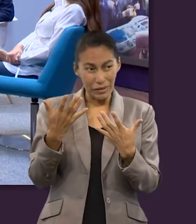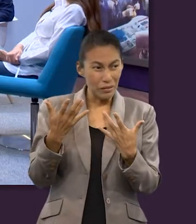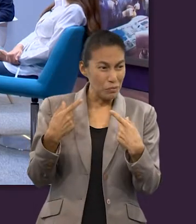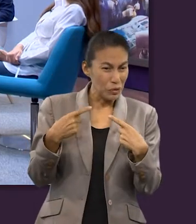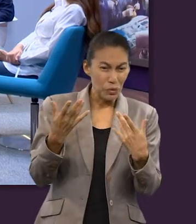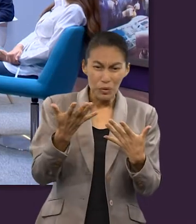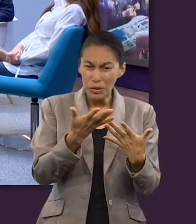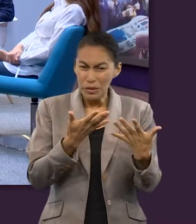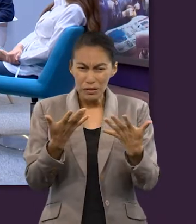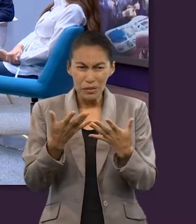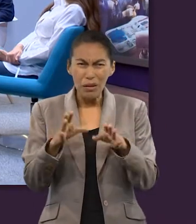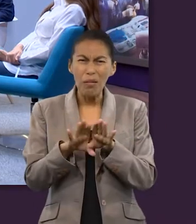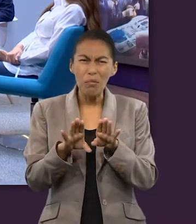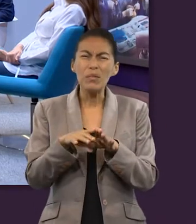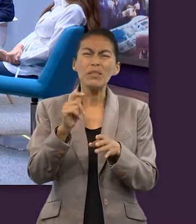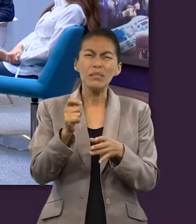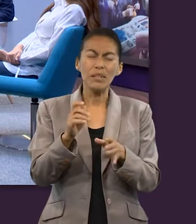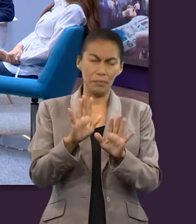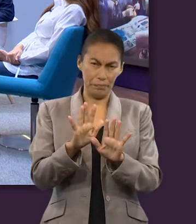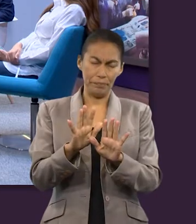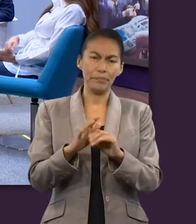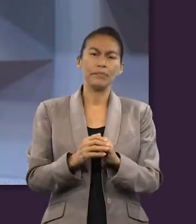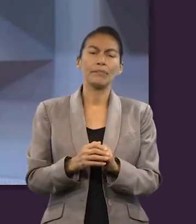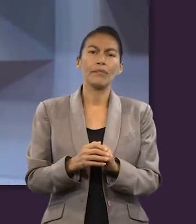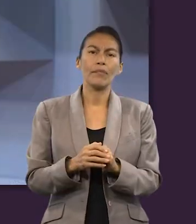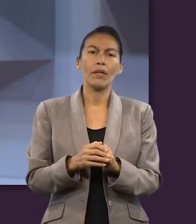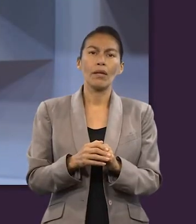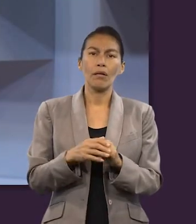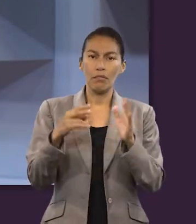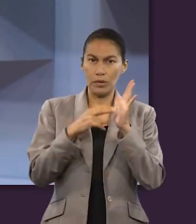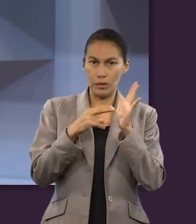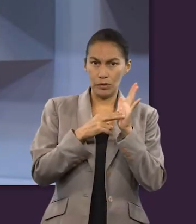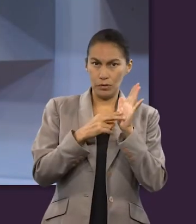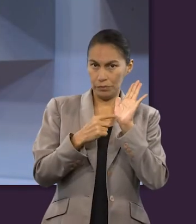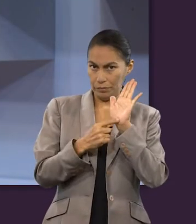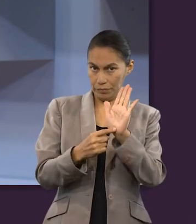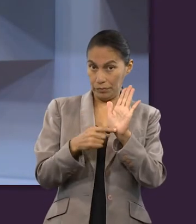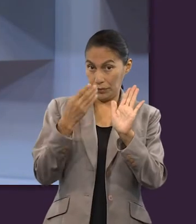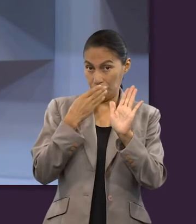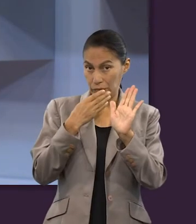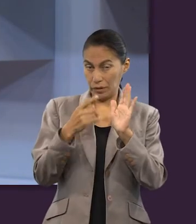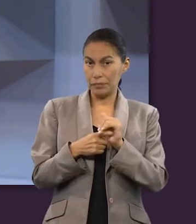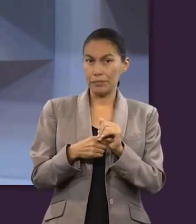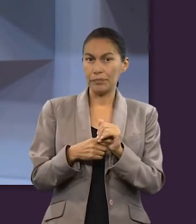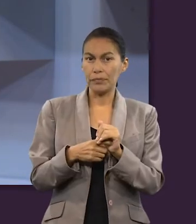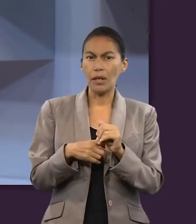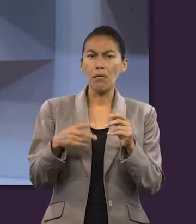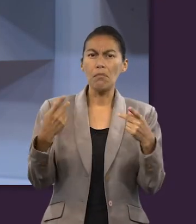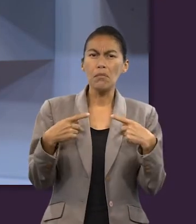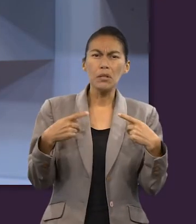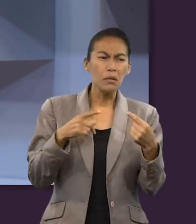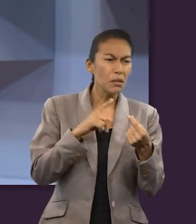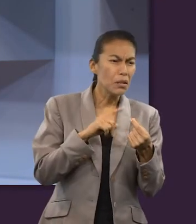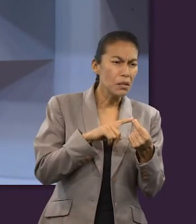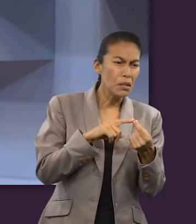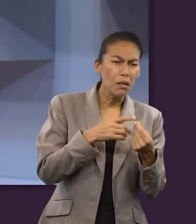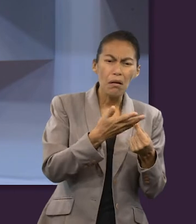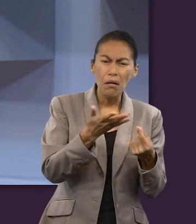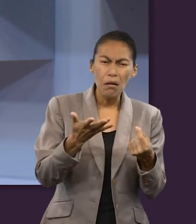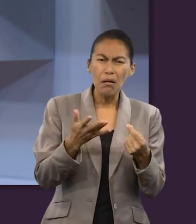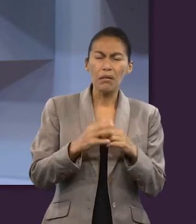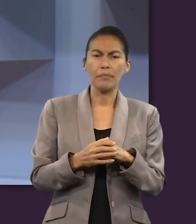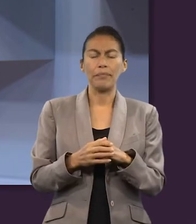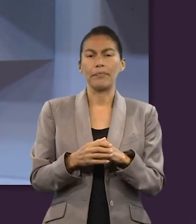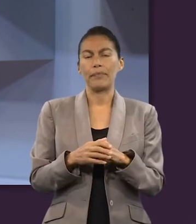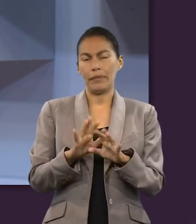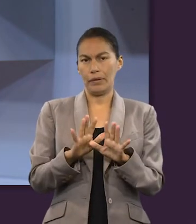y quiénes estaban involucrados. Entonces voy a compartirles a cada uno de ustedes un versículo para que puedan leerlo y nos puedan decir quiénes